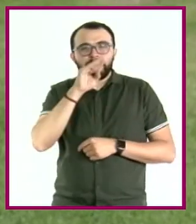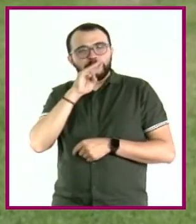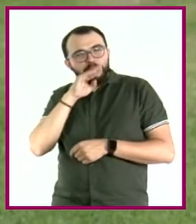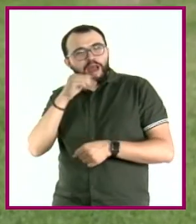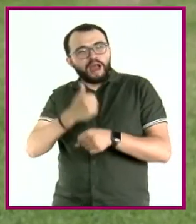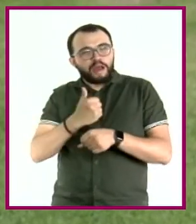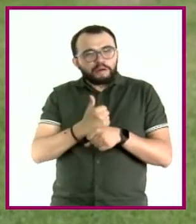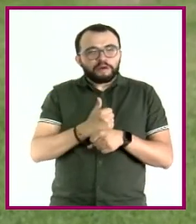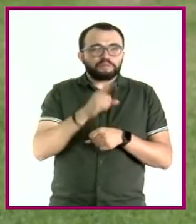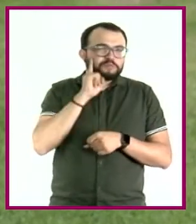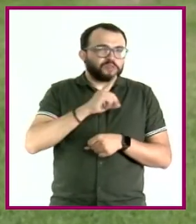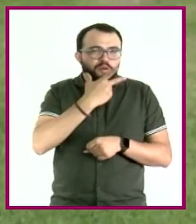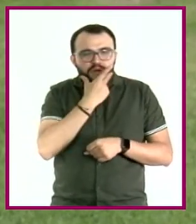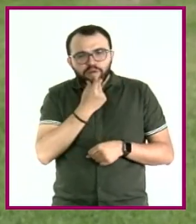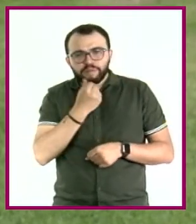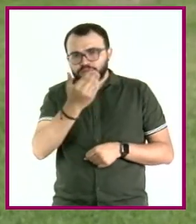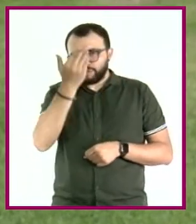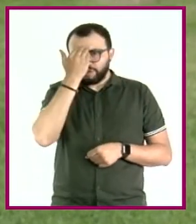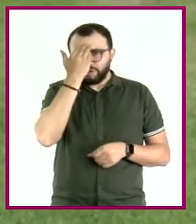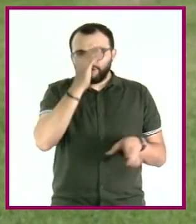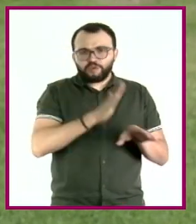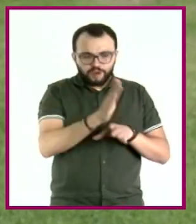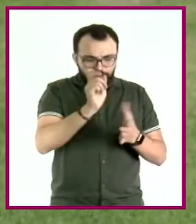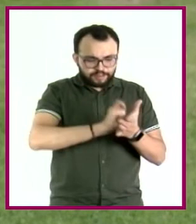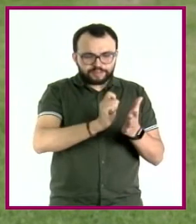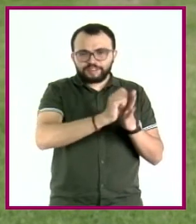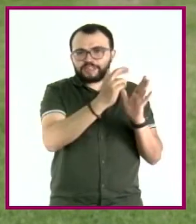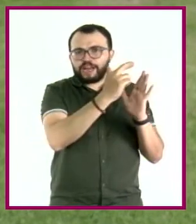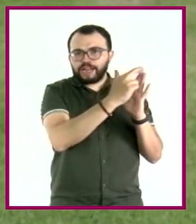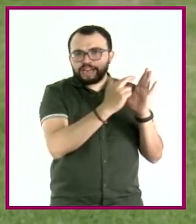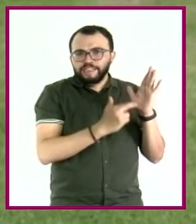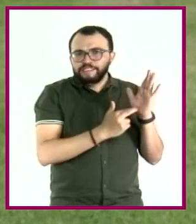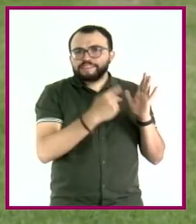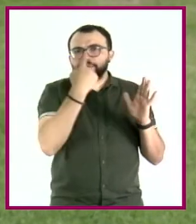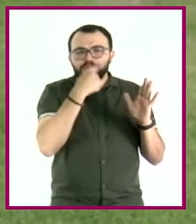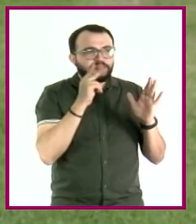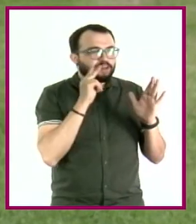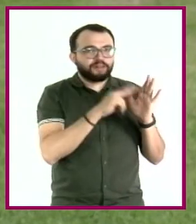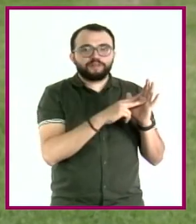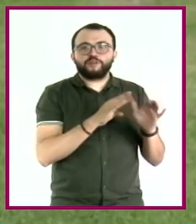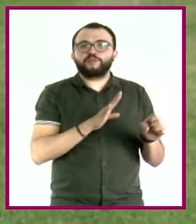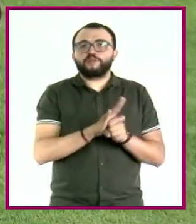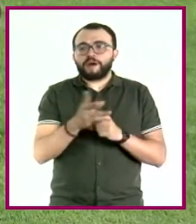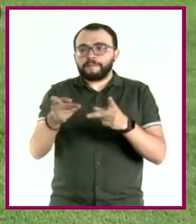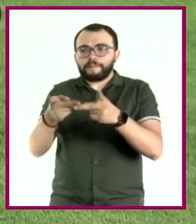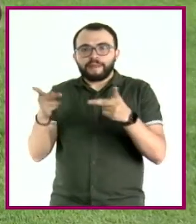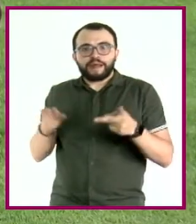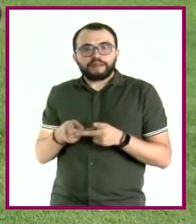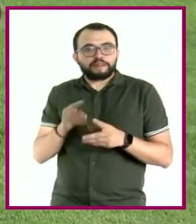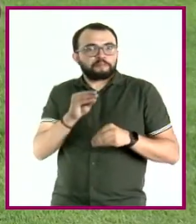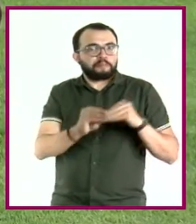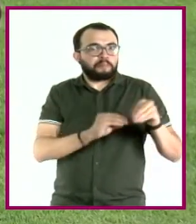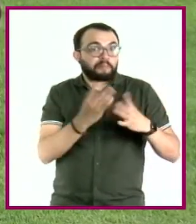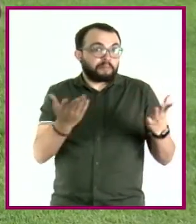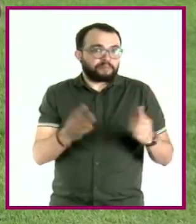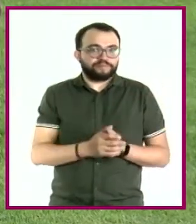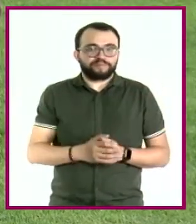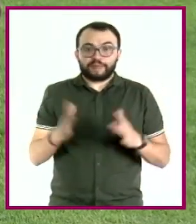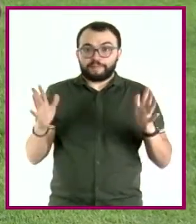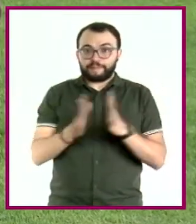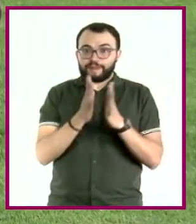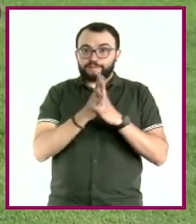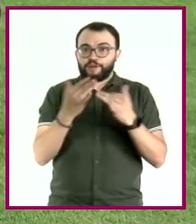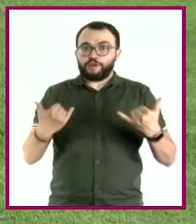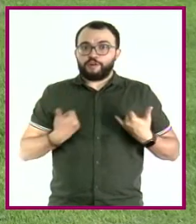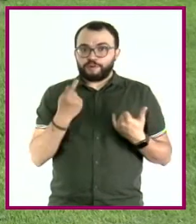si conocen recetas que los involucren y anímate a probarlos en algún platillo típico o familiar. Participa con Jóvenes en TV y haz este